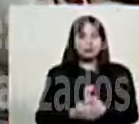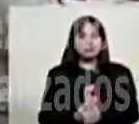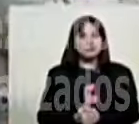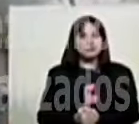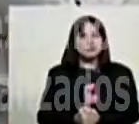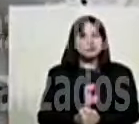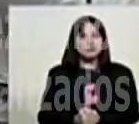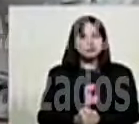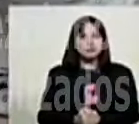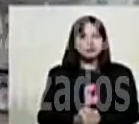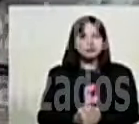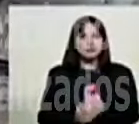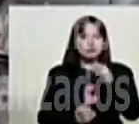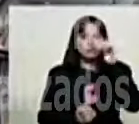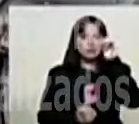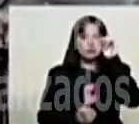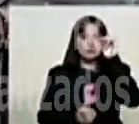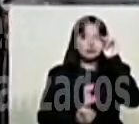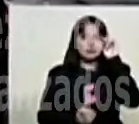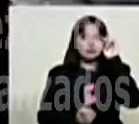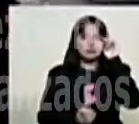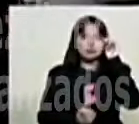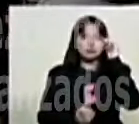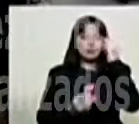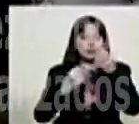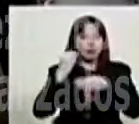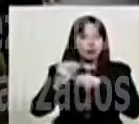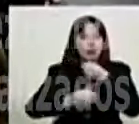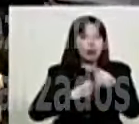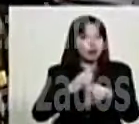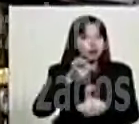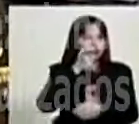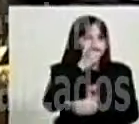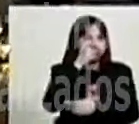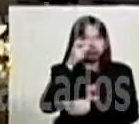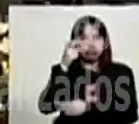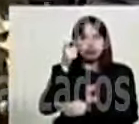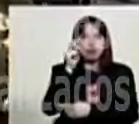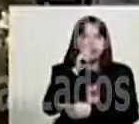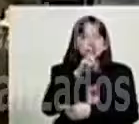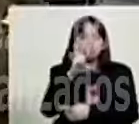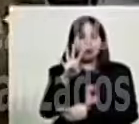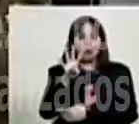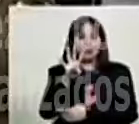Ellos habían hecho observaciones. El 24 de junio en Carabobo.